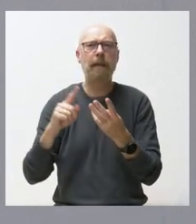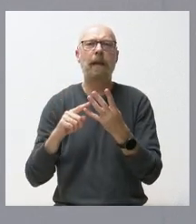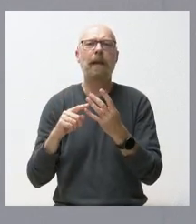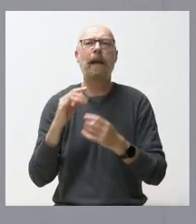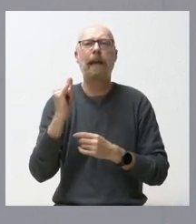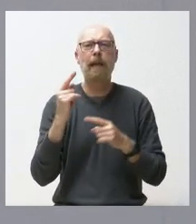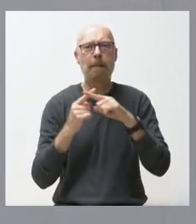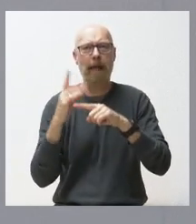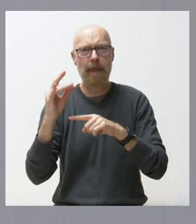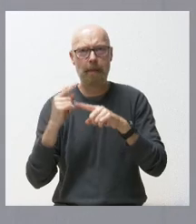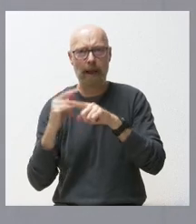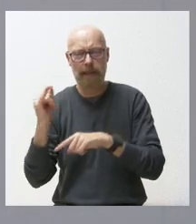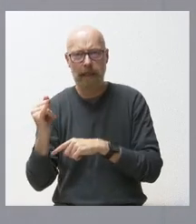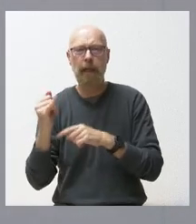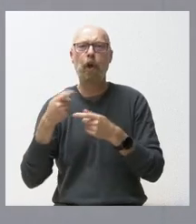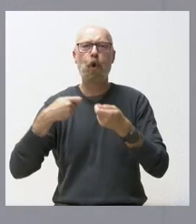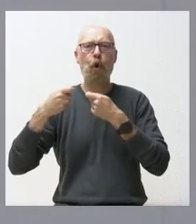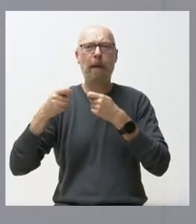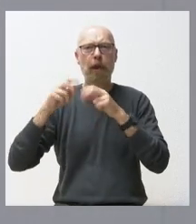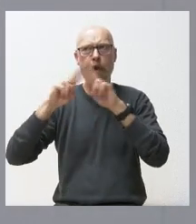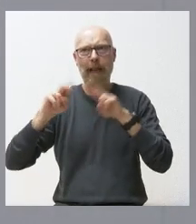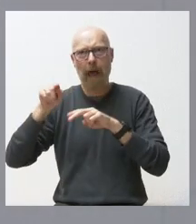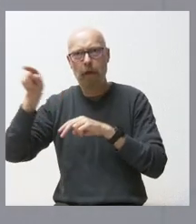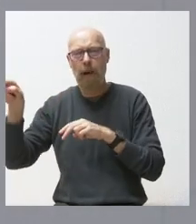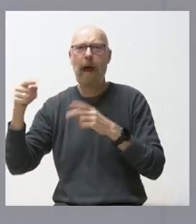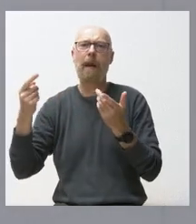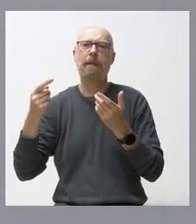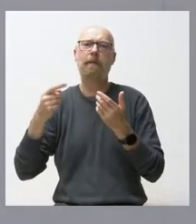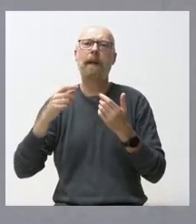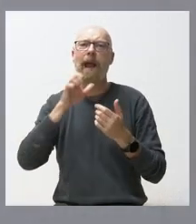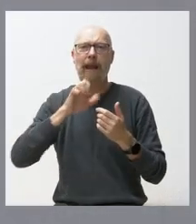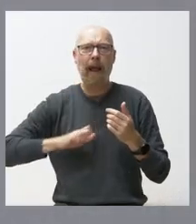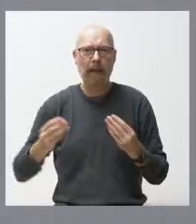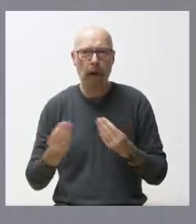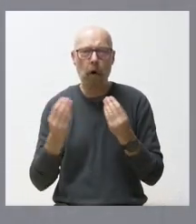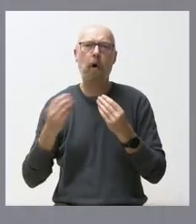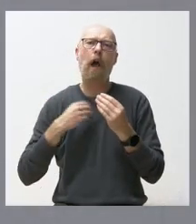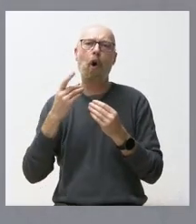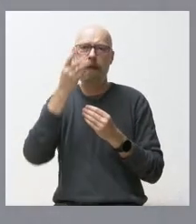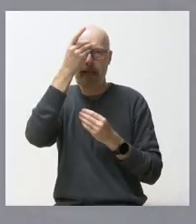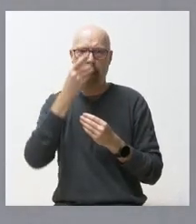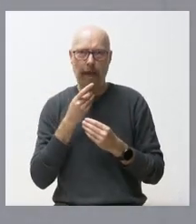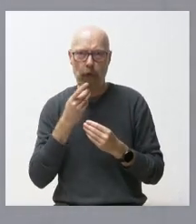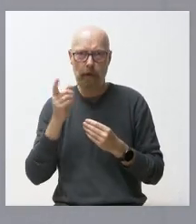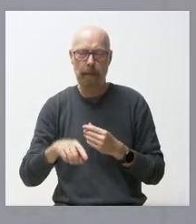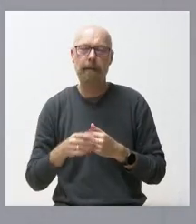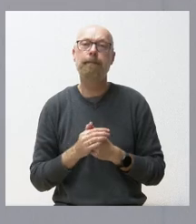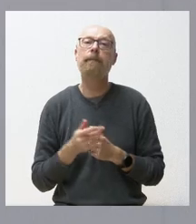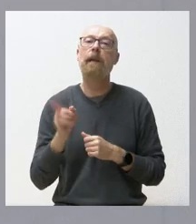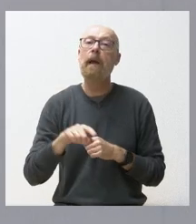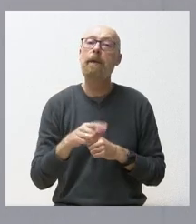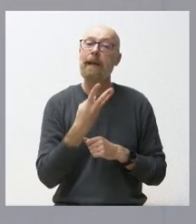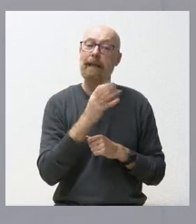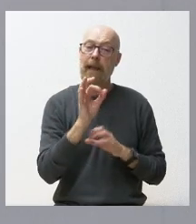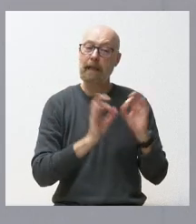comercio exterior, eficiencia energética o digitalización. Y señalarles que incrementamos en un 30% las ayudas a la